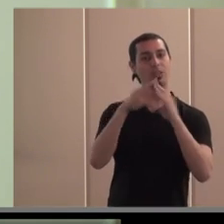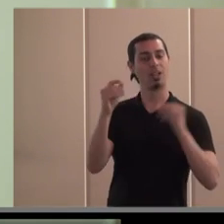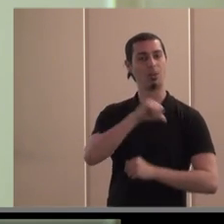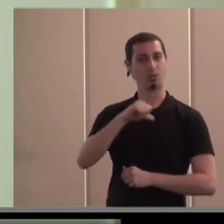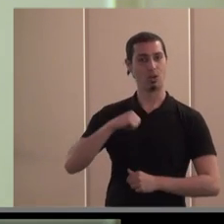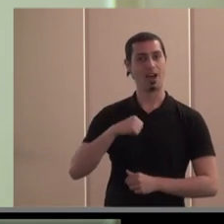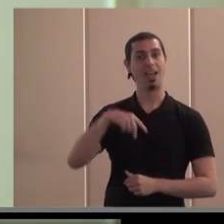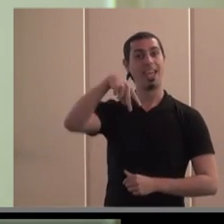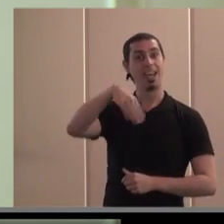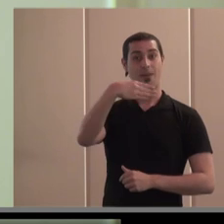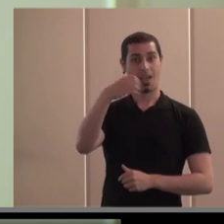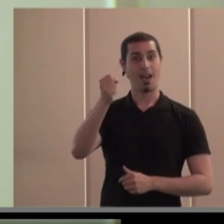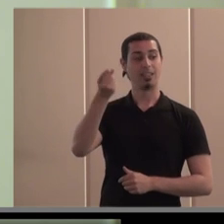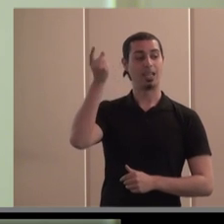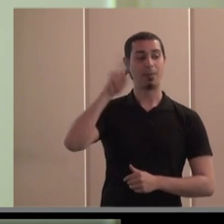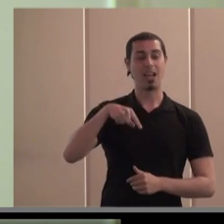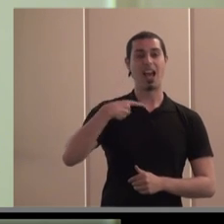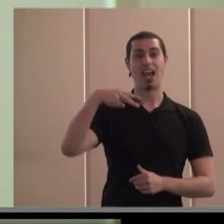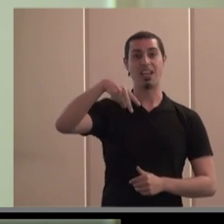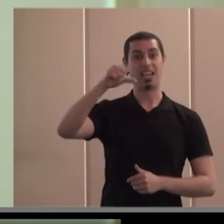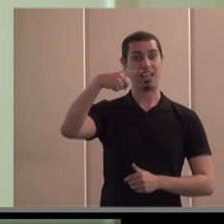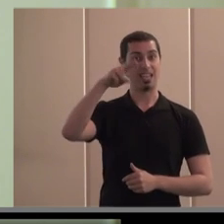MBA por la Nebrigense.